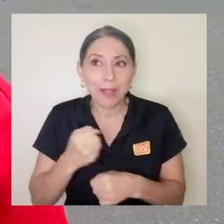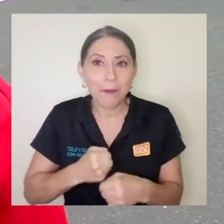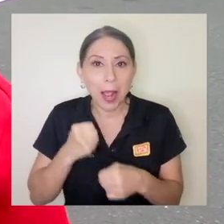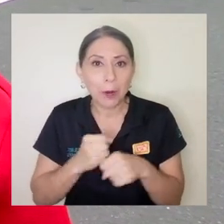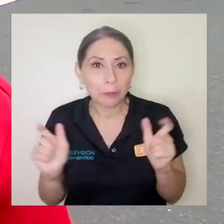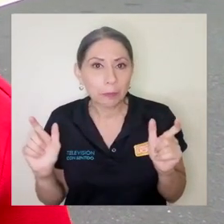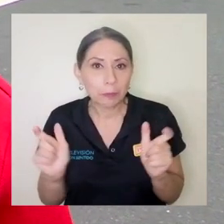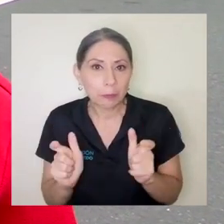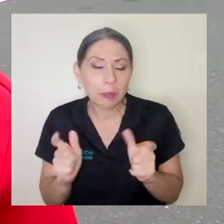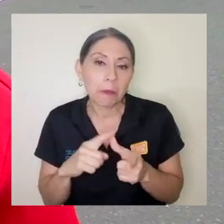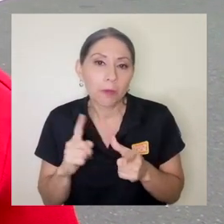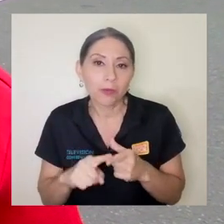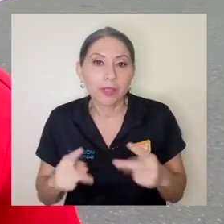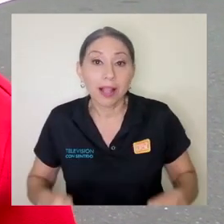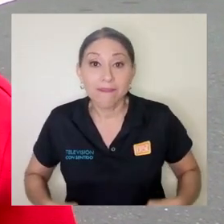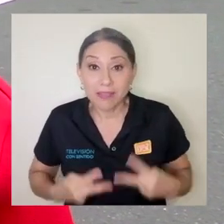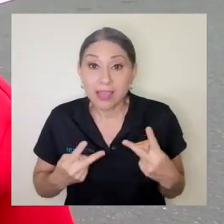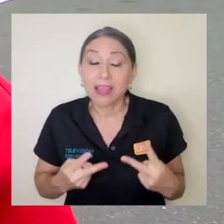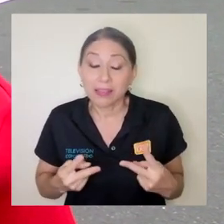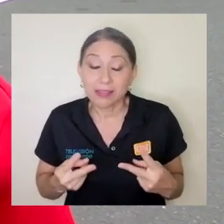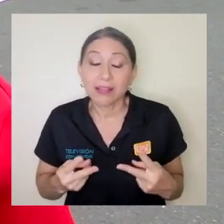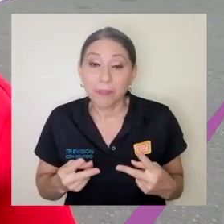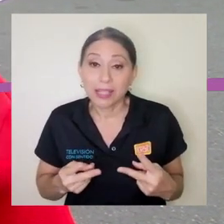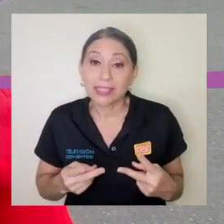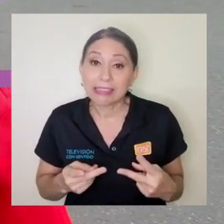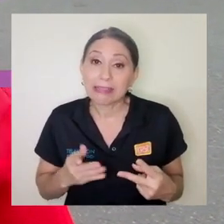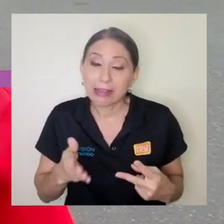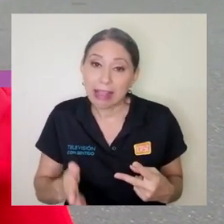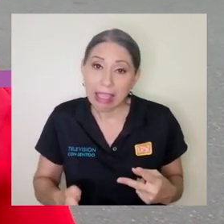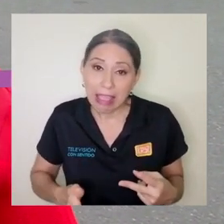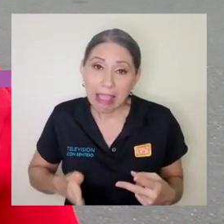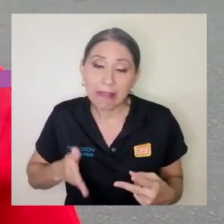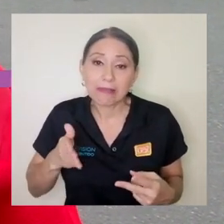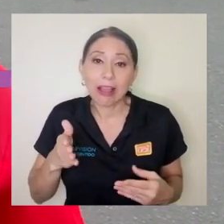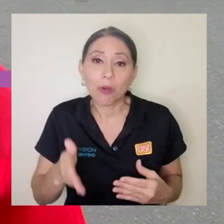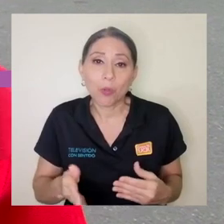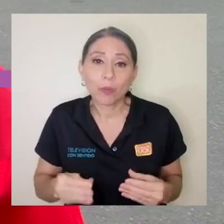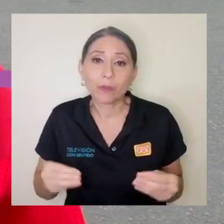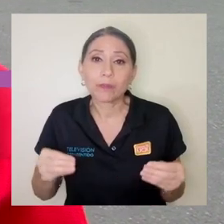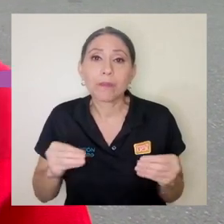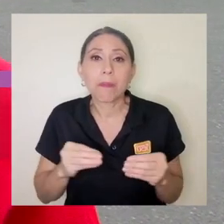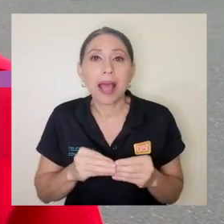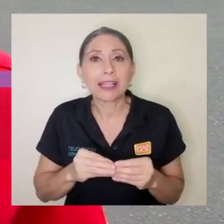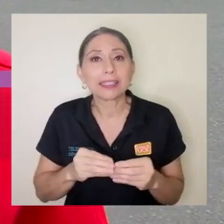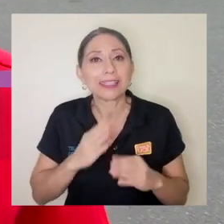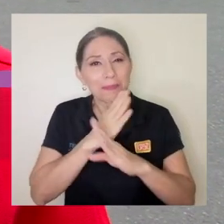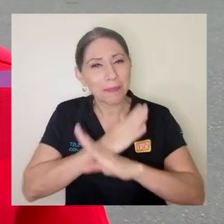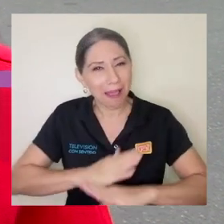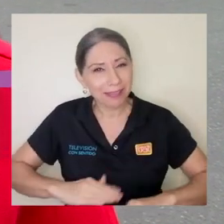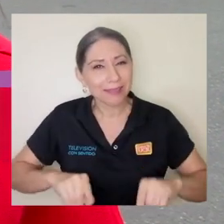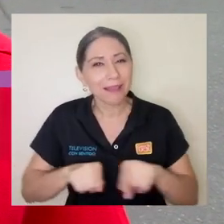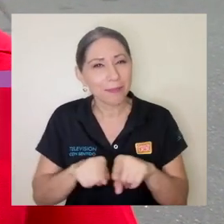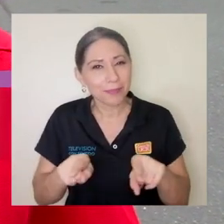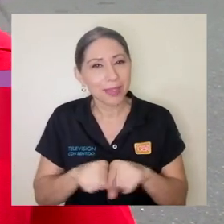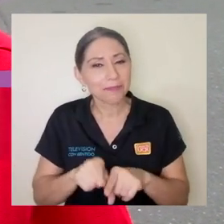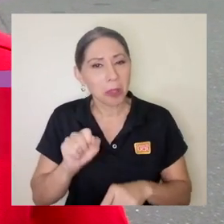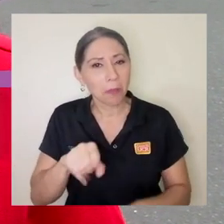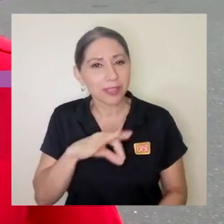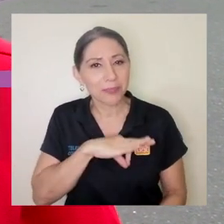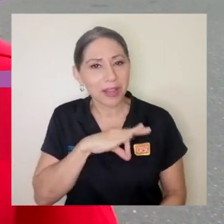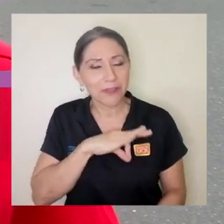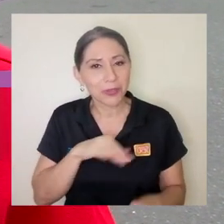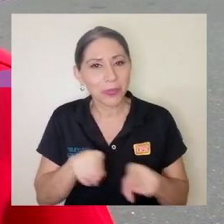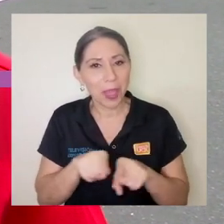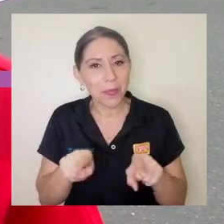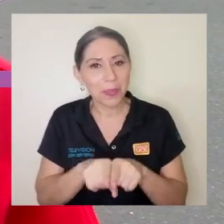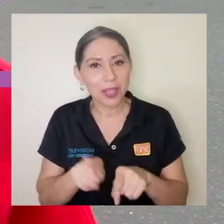entonces la vida se ha puesto un poquito más lenta como un poquito con más de paz también sí también es beneficioso también